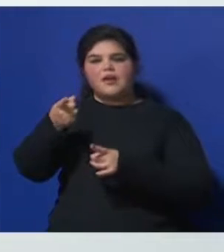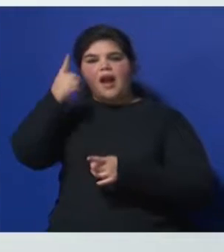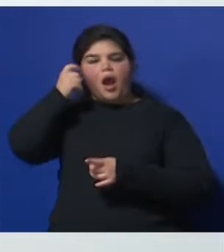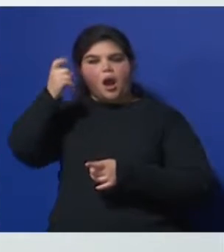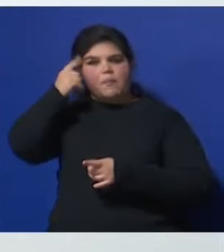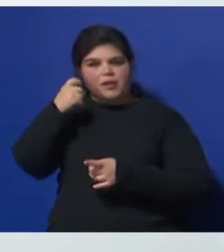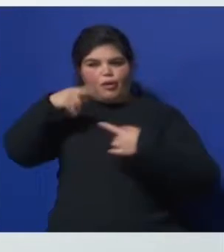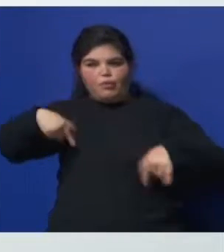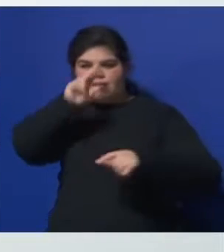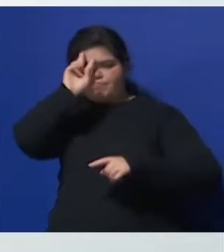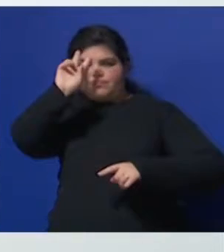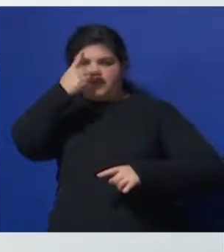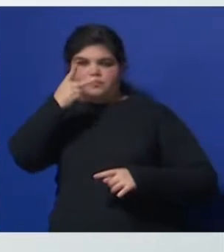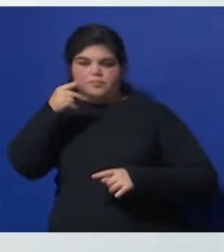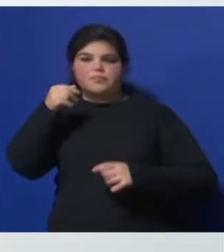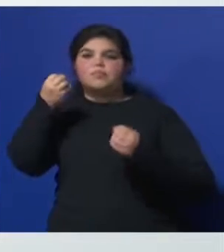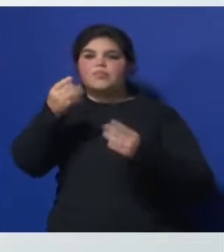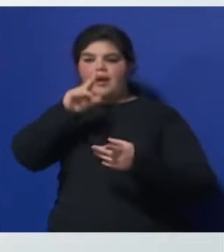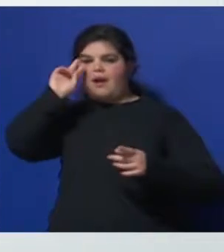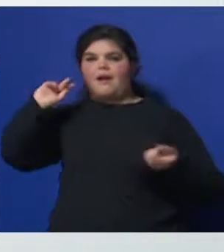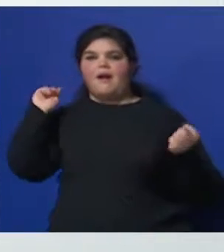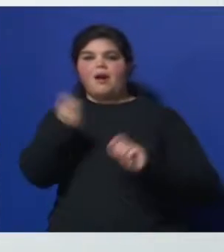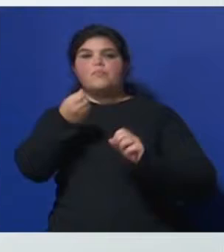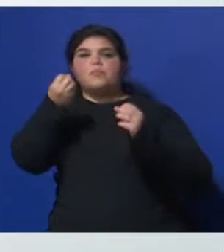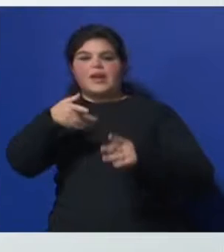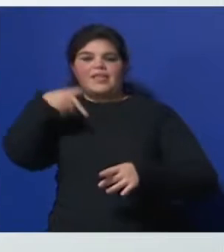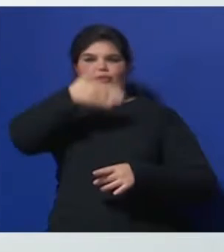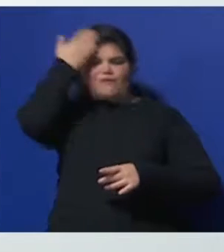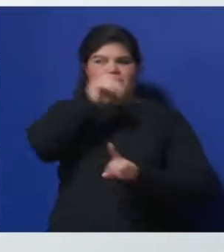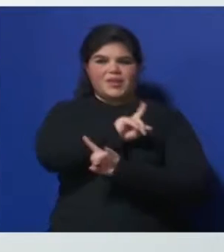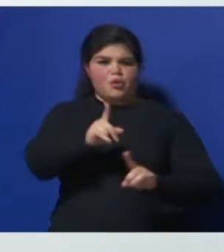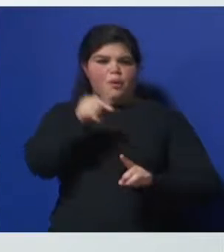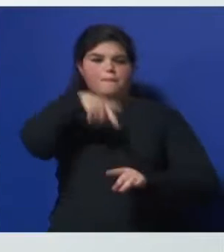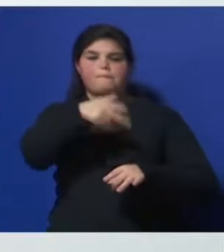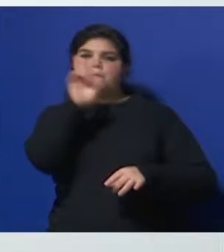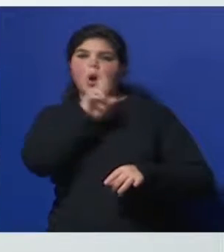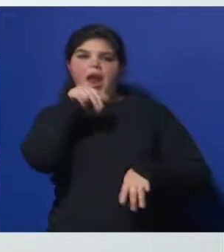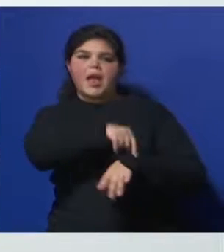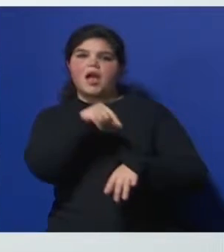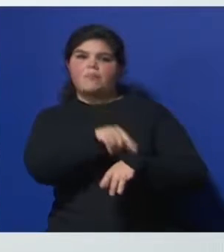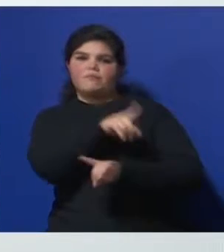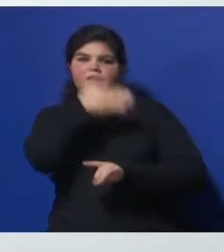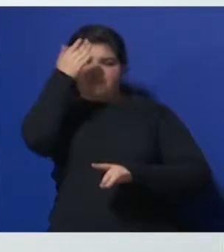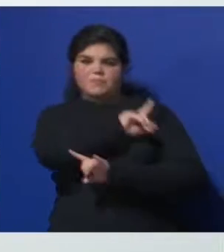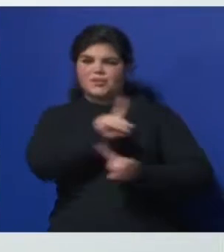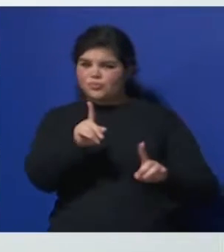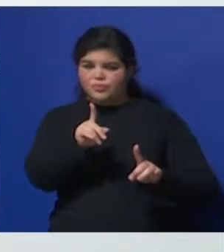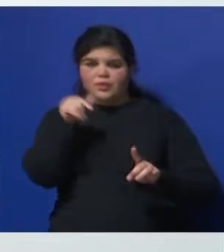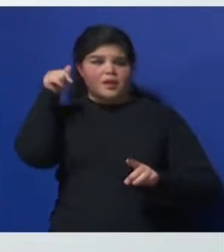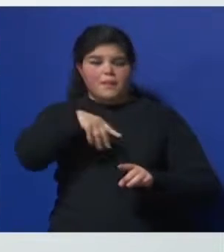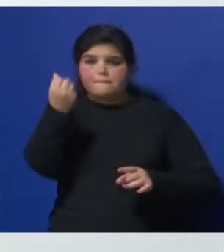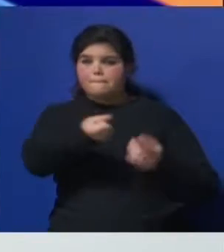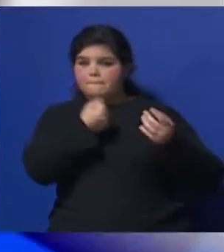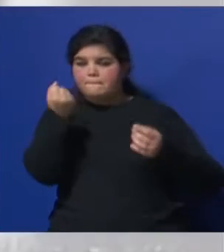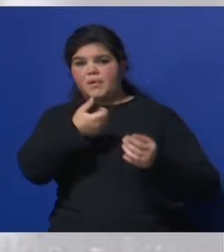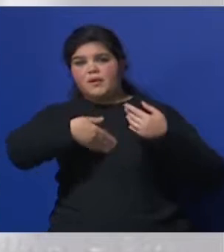Cambiar totalmente Porque el embarazo No es una enfermedad Y no hay que tratar A la mujer como una paciente Sino como la protagonista Del parto